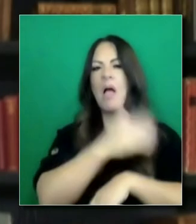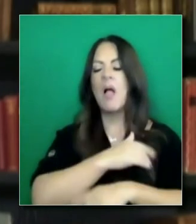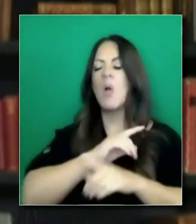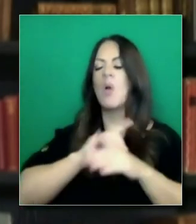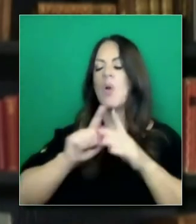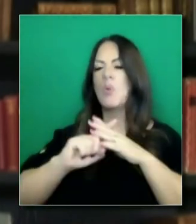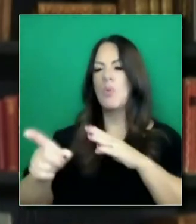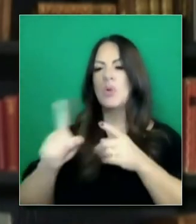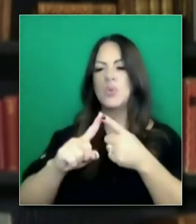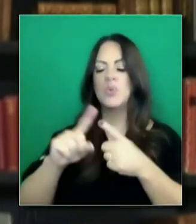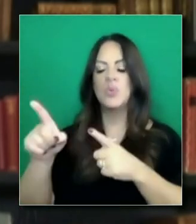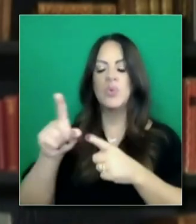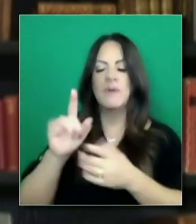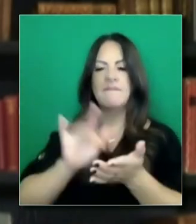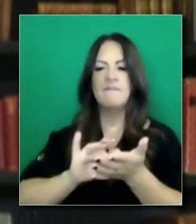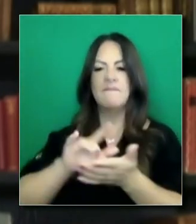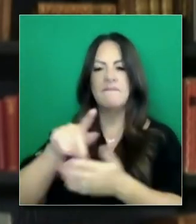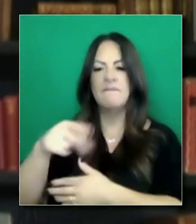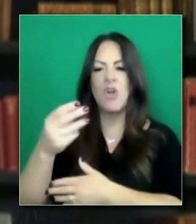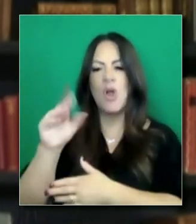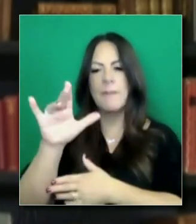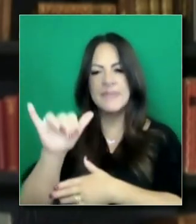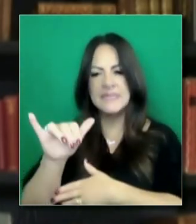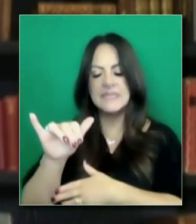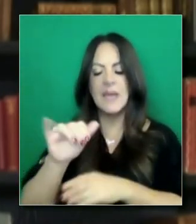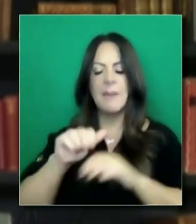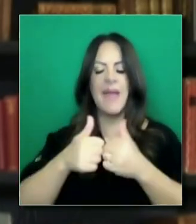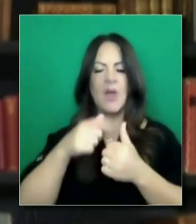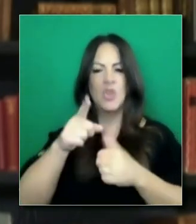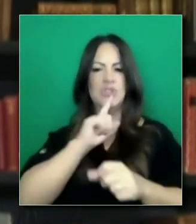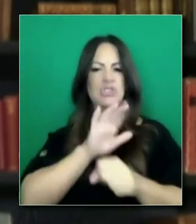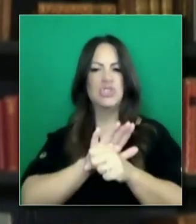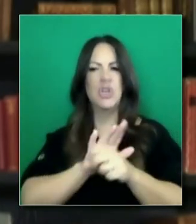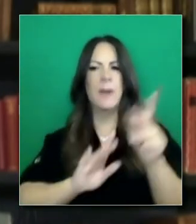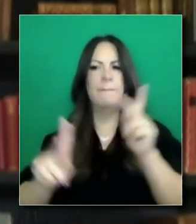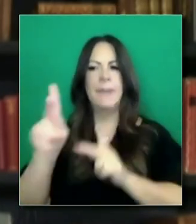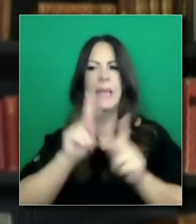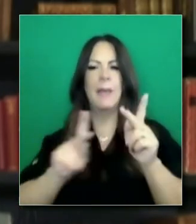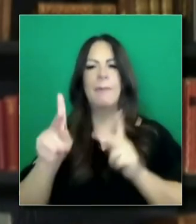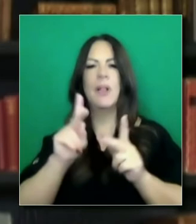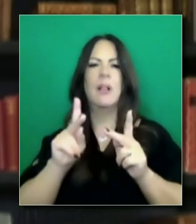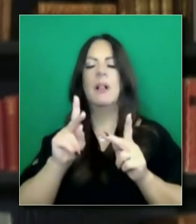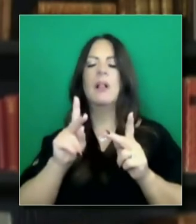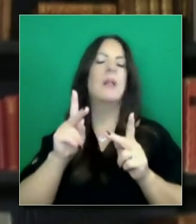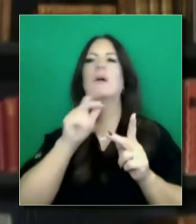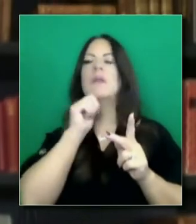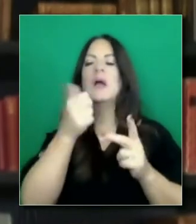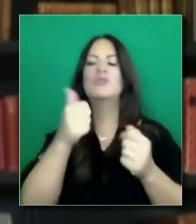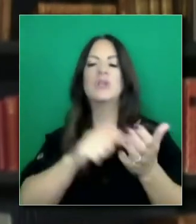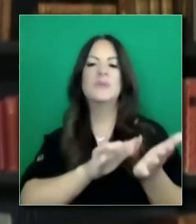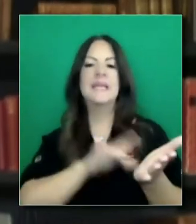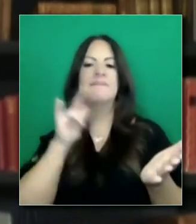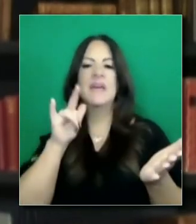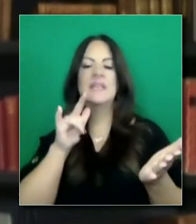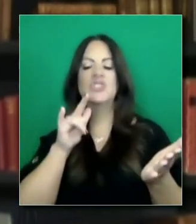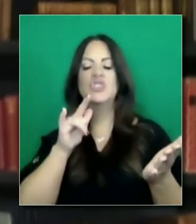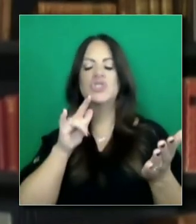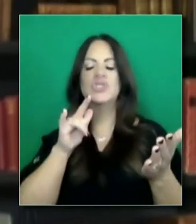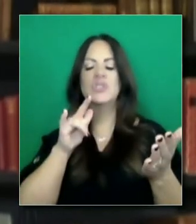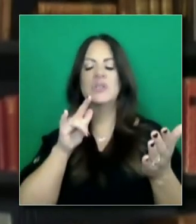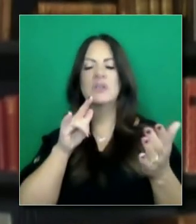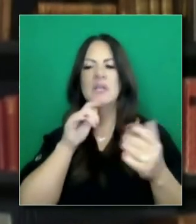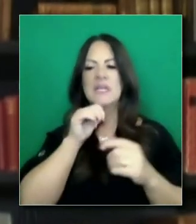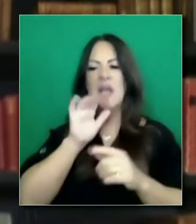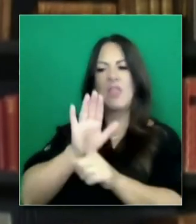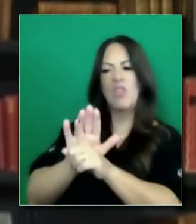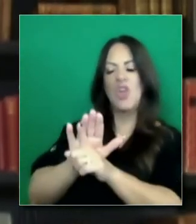hacer en las farmacias para regular el proceso? ¿Cómo vamos a estar seguros que esto sea regulado